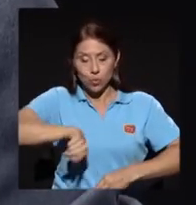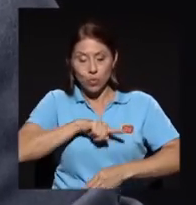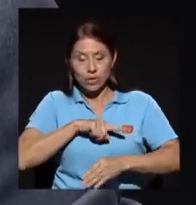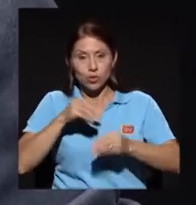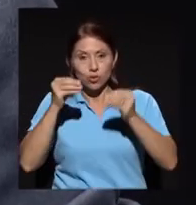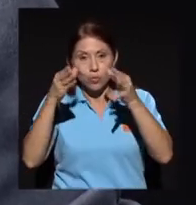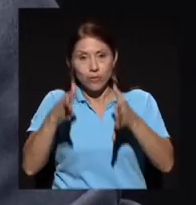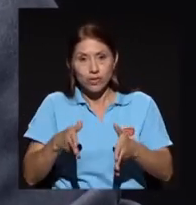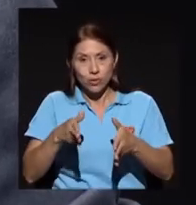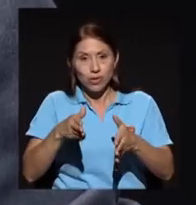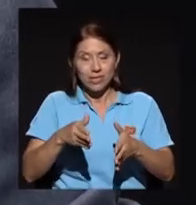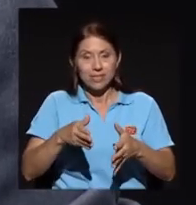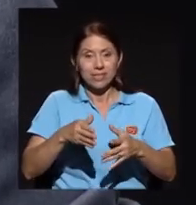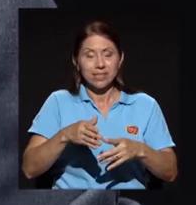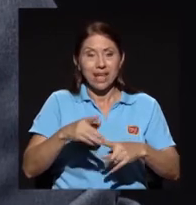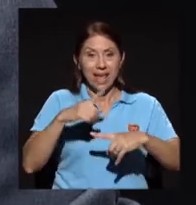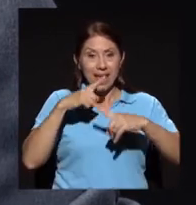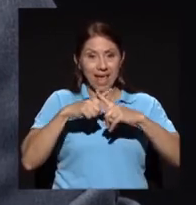expresidentes,